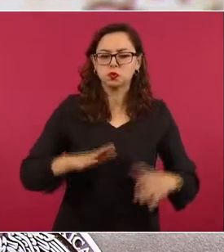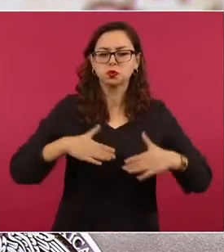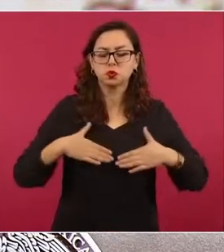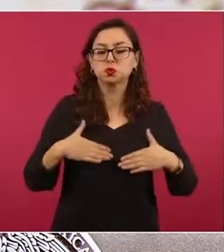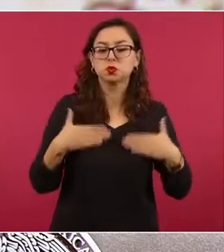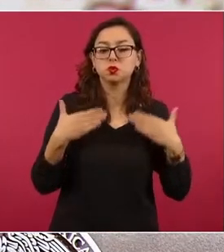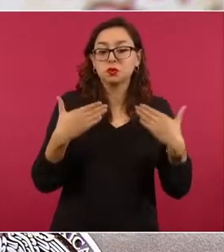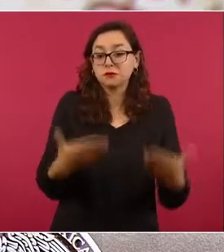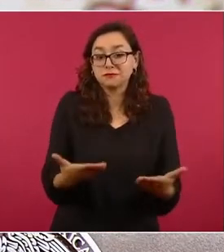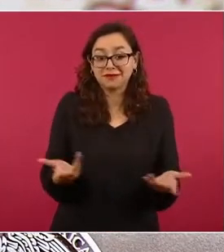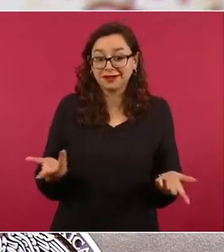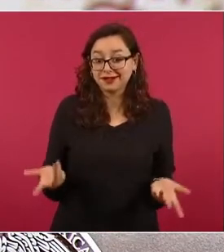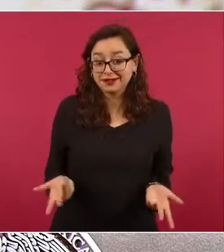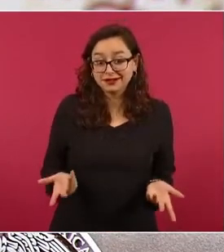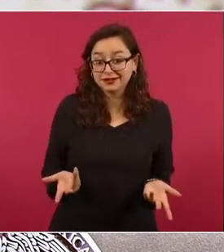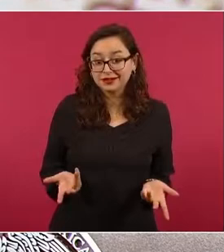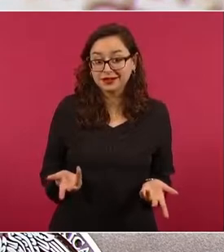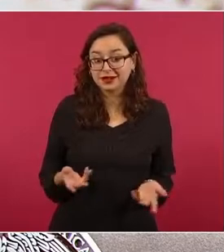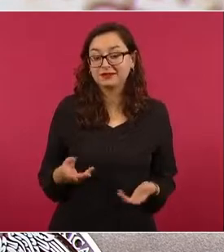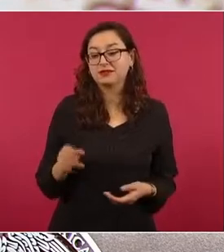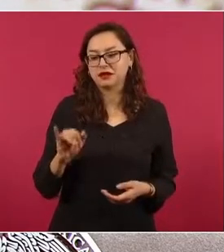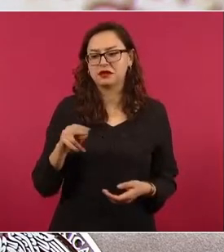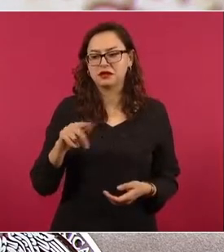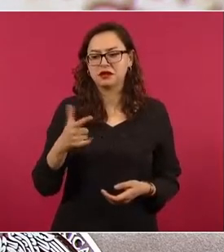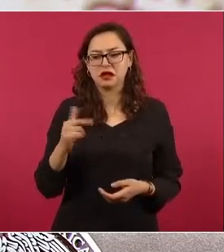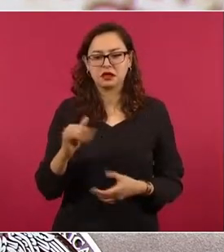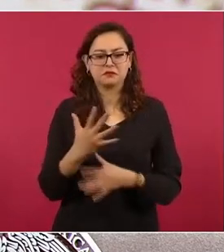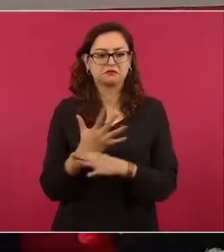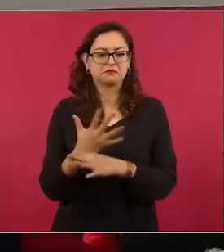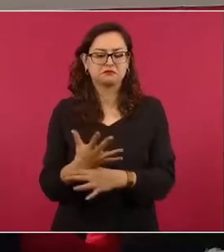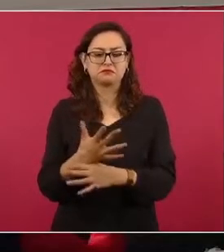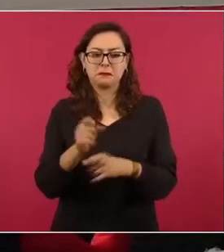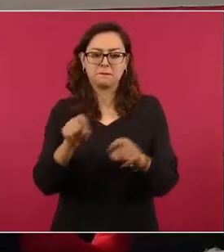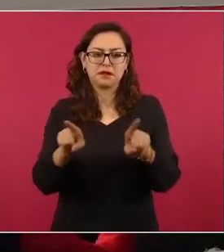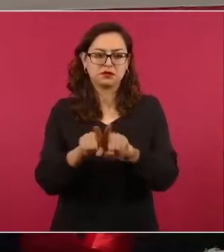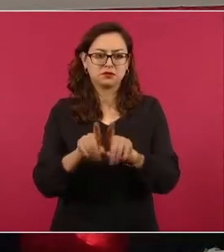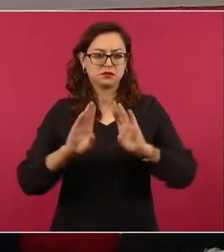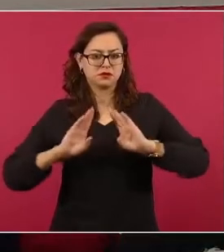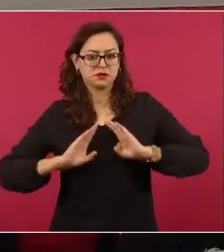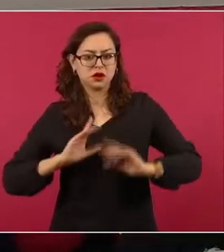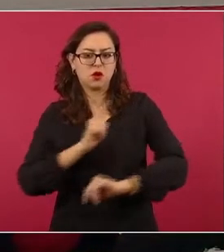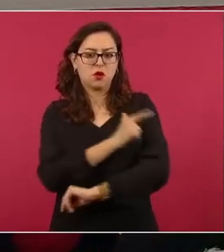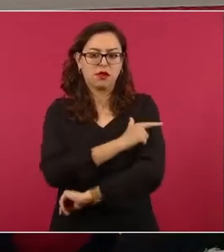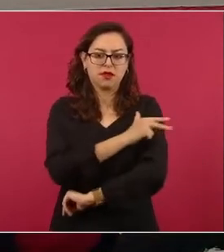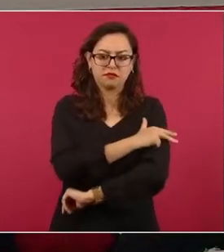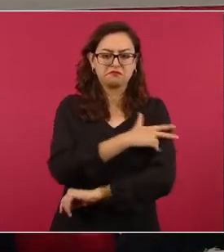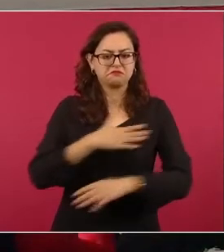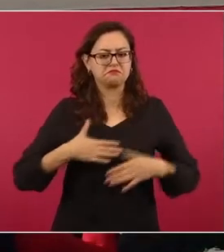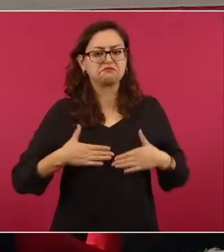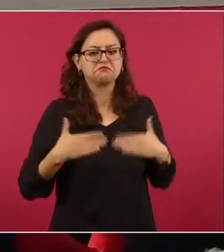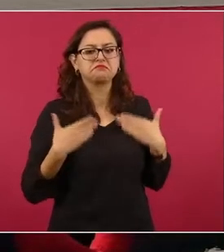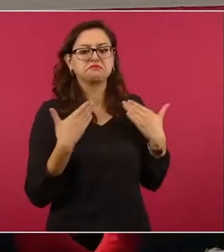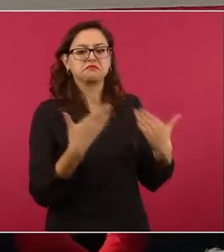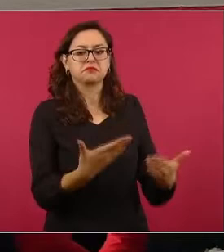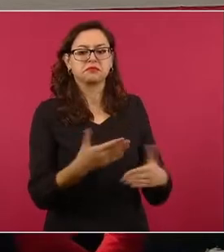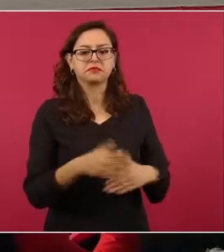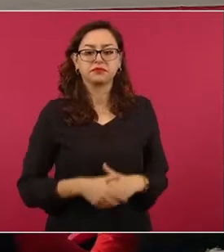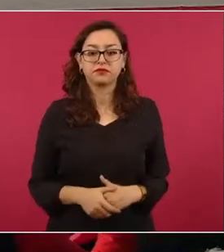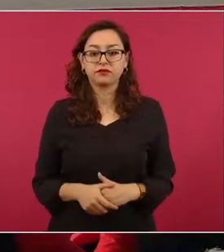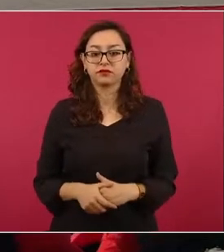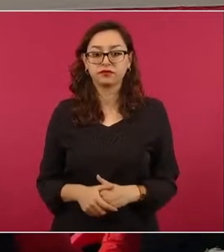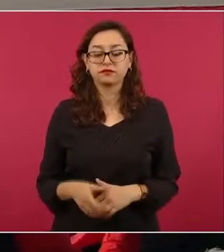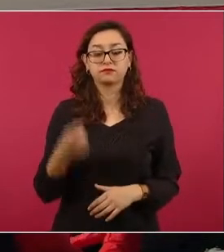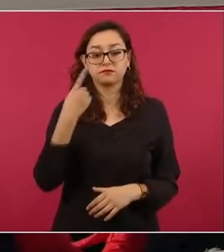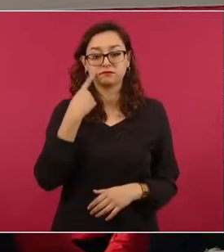Fuerzas Armadas y en la Guardia Nacional. Vamos a ver primero la gráfica del